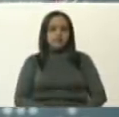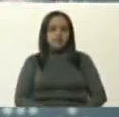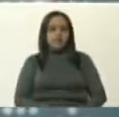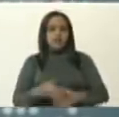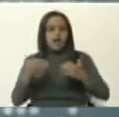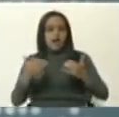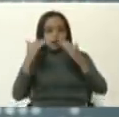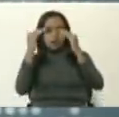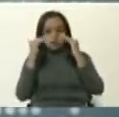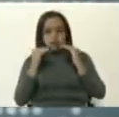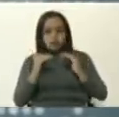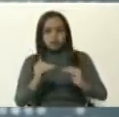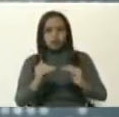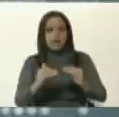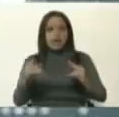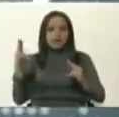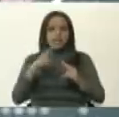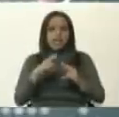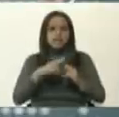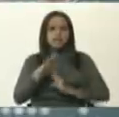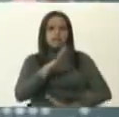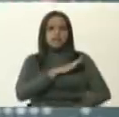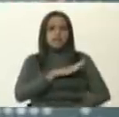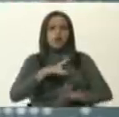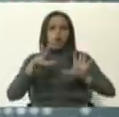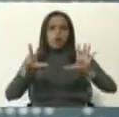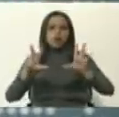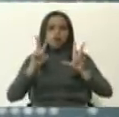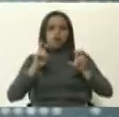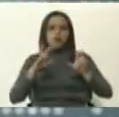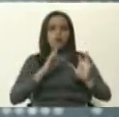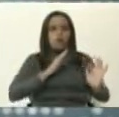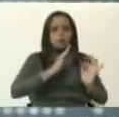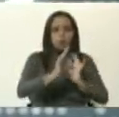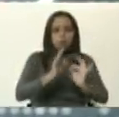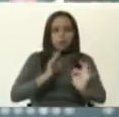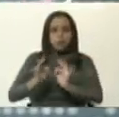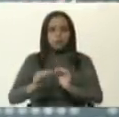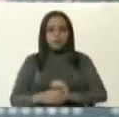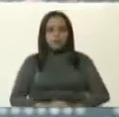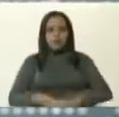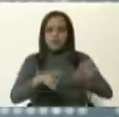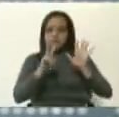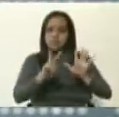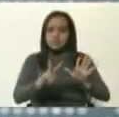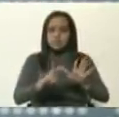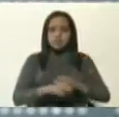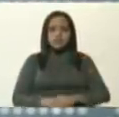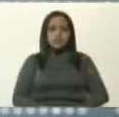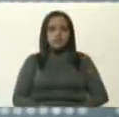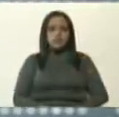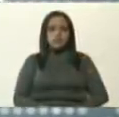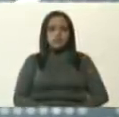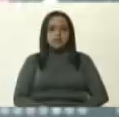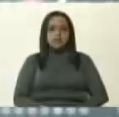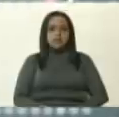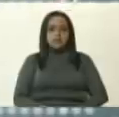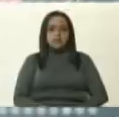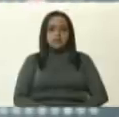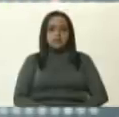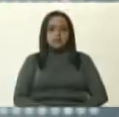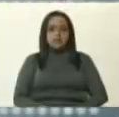del país, donde el estado Táchira registra ocho nuevos casos, y estos casos son del municipio